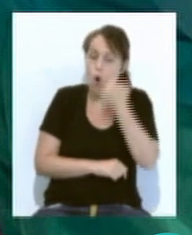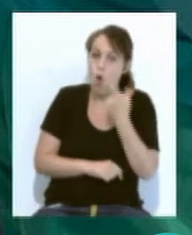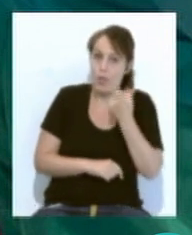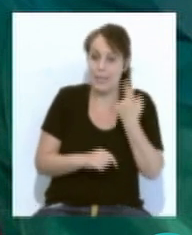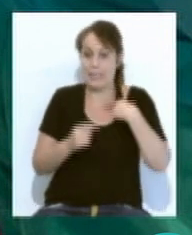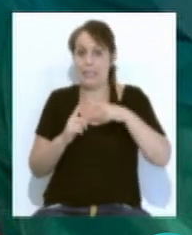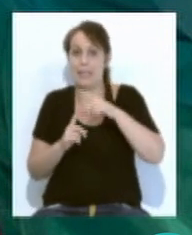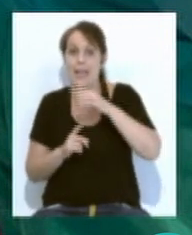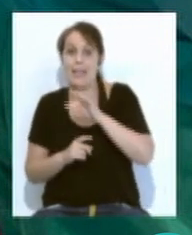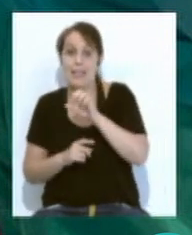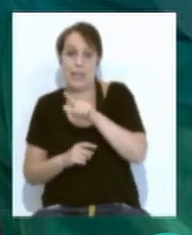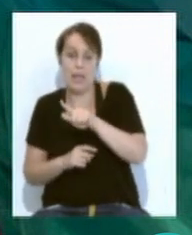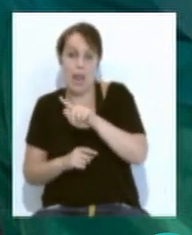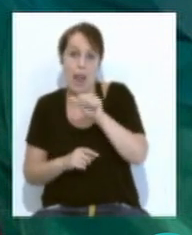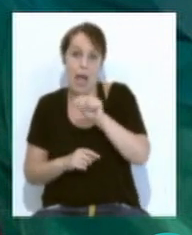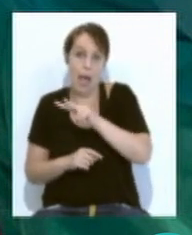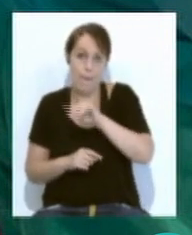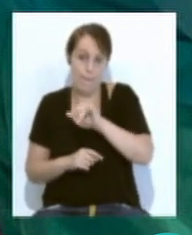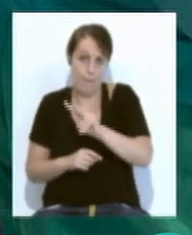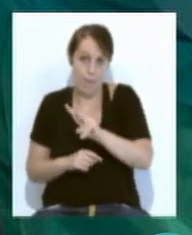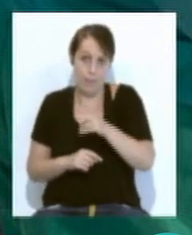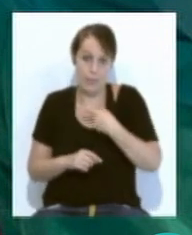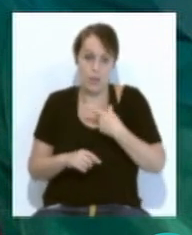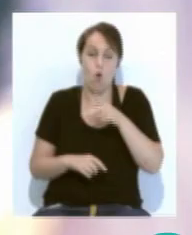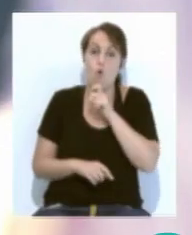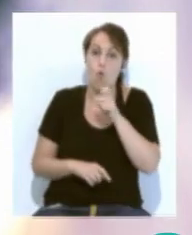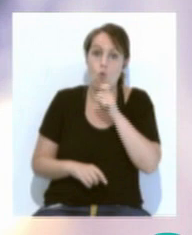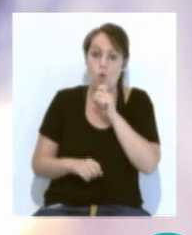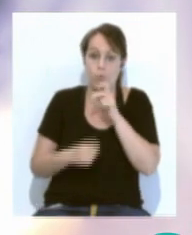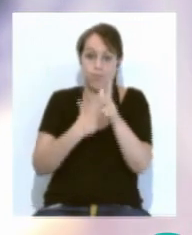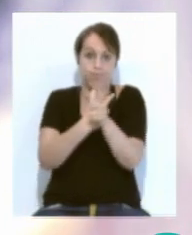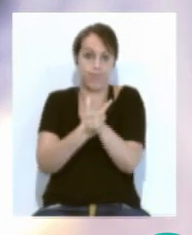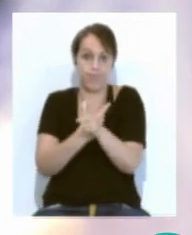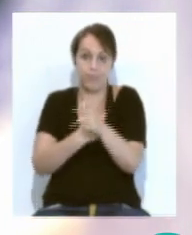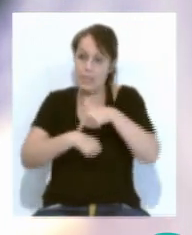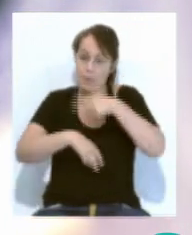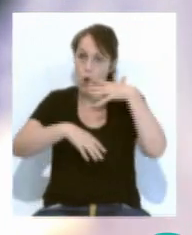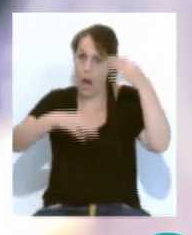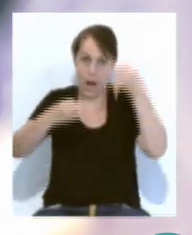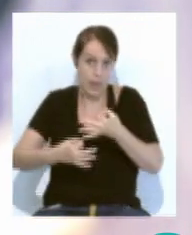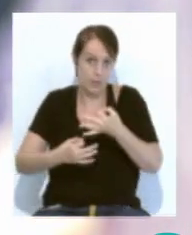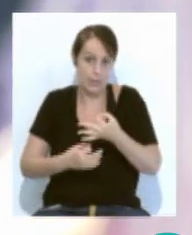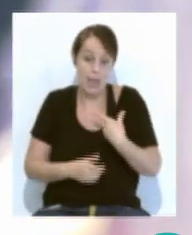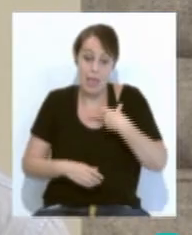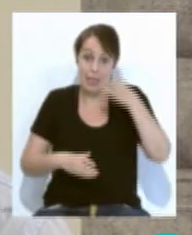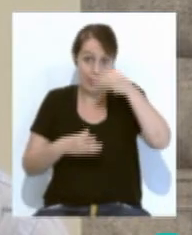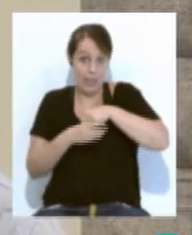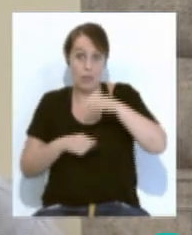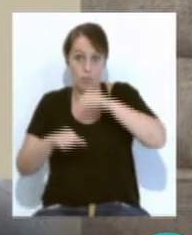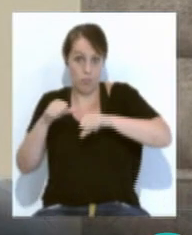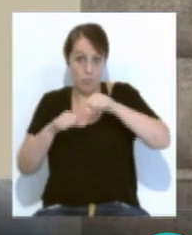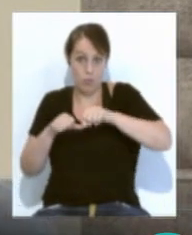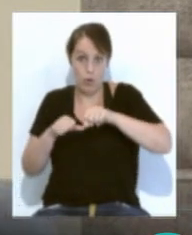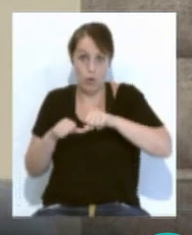Para ello, durante la intervención se mantuvo conexión a tiempo real a través de videoconferencia. Hubo que meter en quirófano una serie de